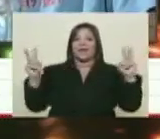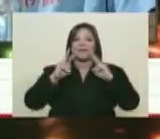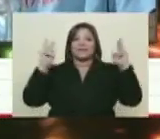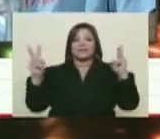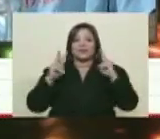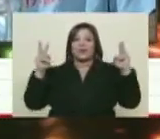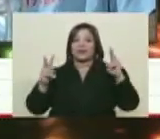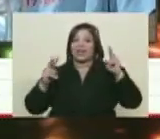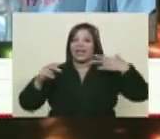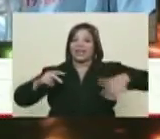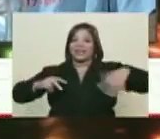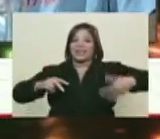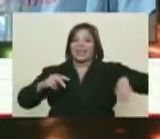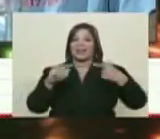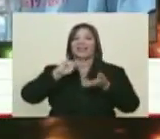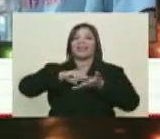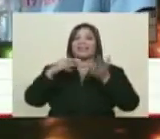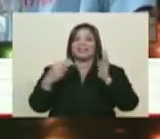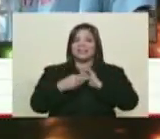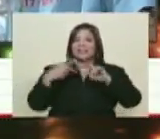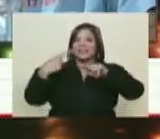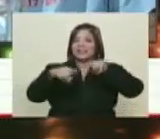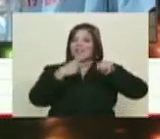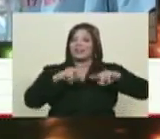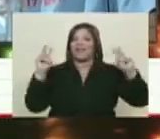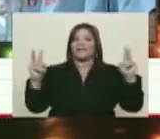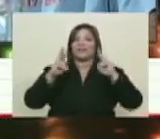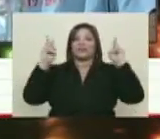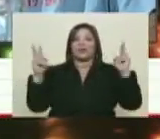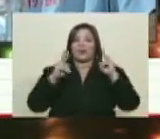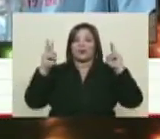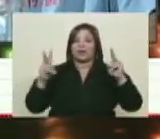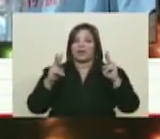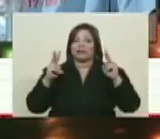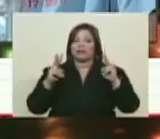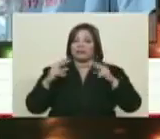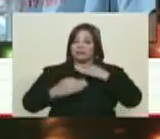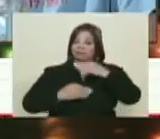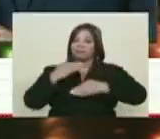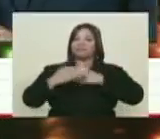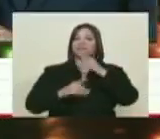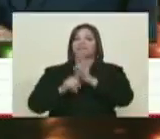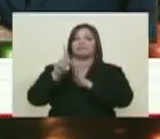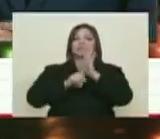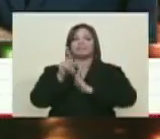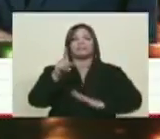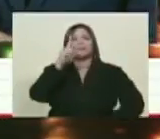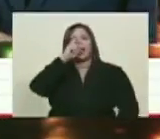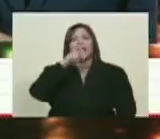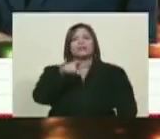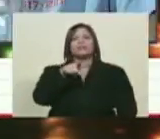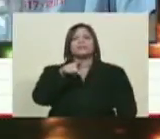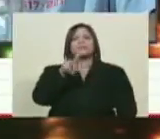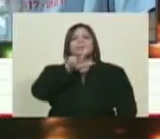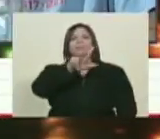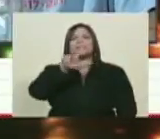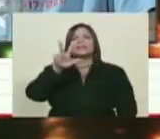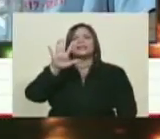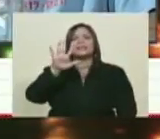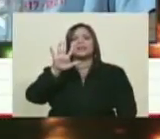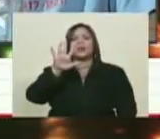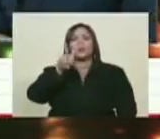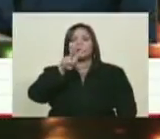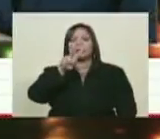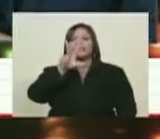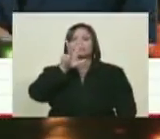izquierda y los tiempos victoriosos que se están viviendo y que se están recuperando en la actualidad. ¿Qué edad tienes tú, Alejandro? 35 años. 35